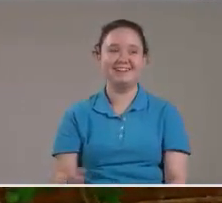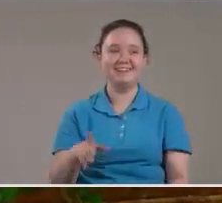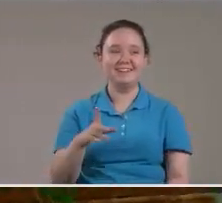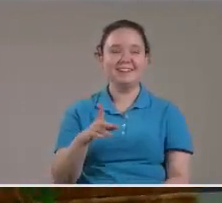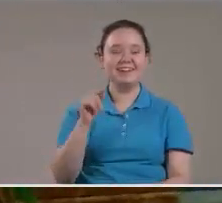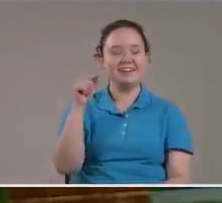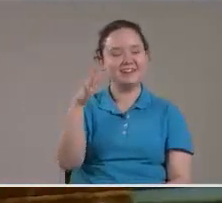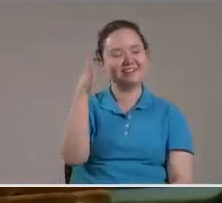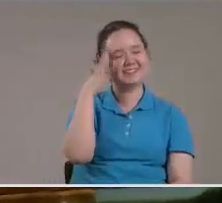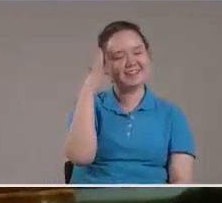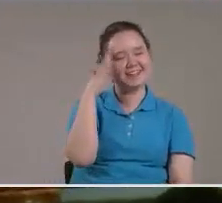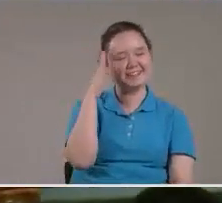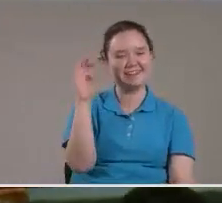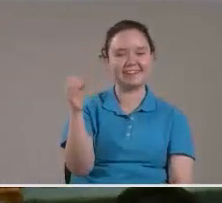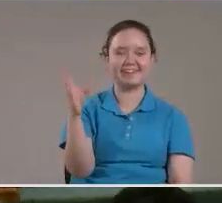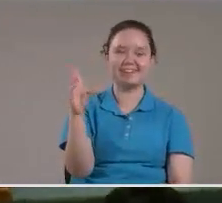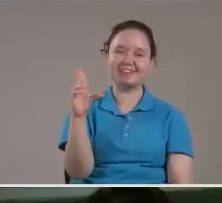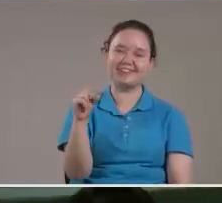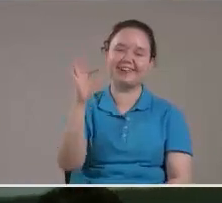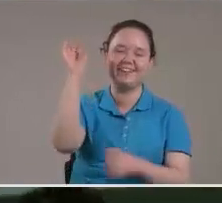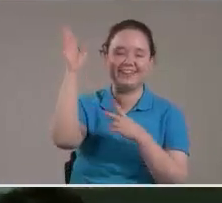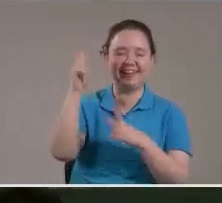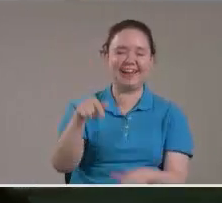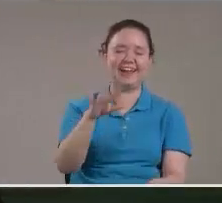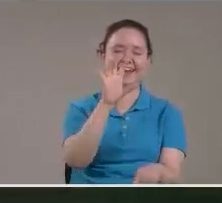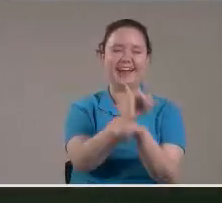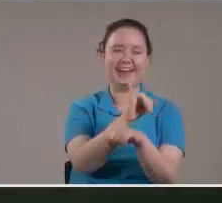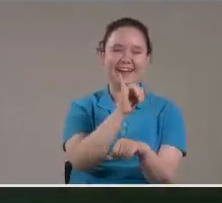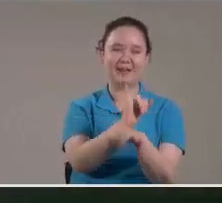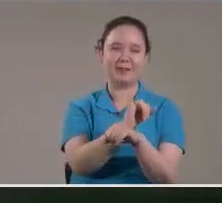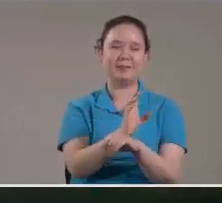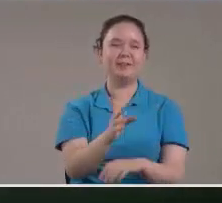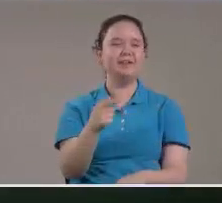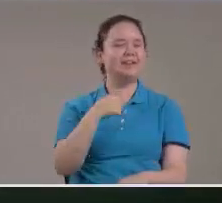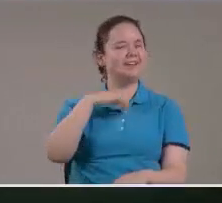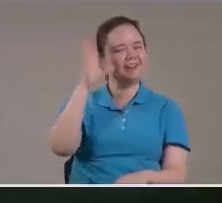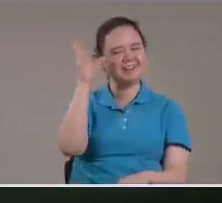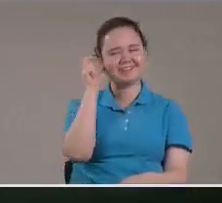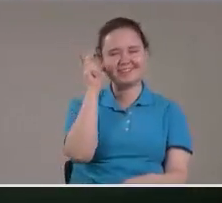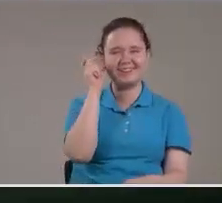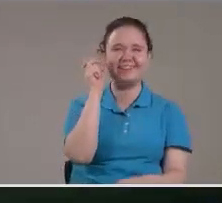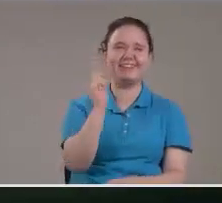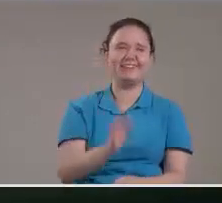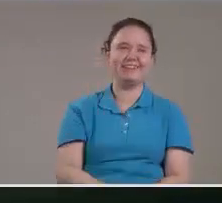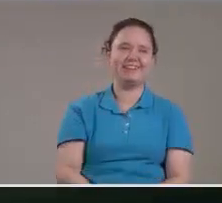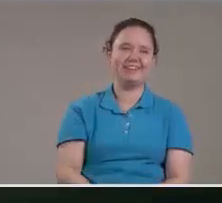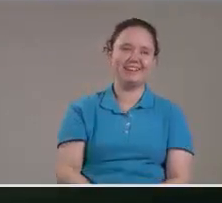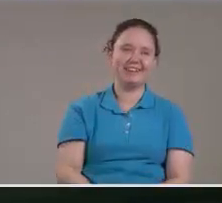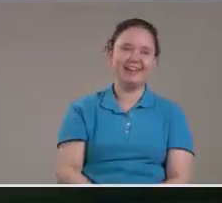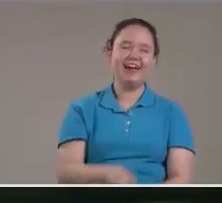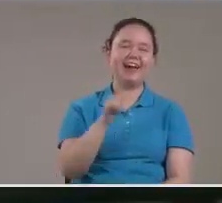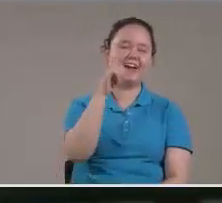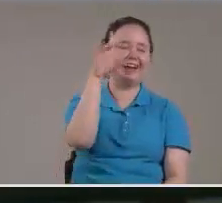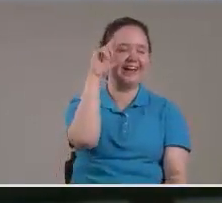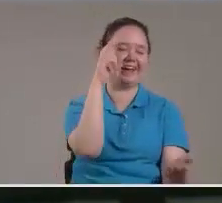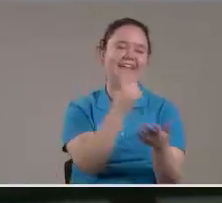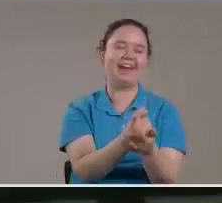Ya sabía yo Que no me tenía Que congregar Aquí Ya oía El pensamiento De uno Ahí creen En ovnis